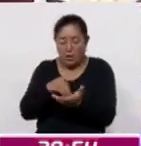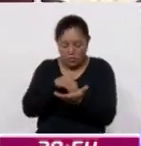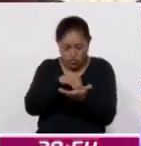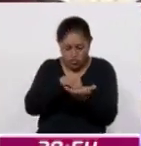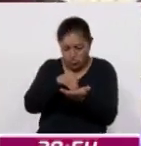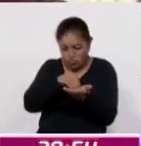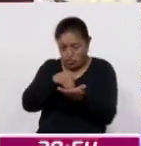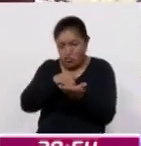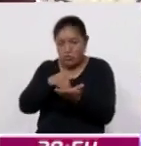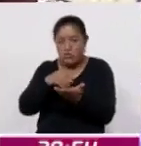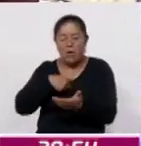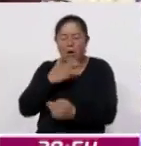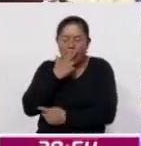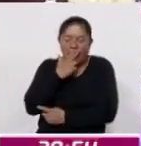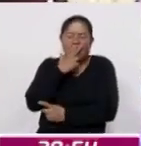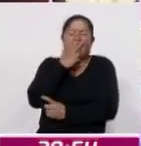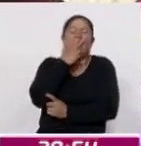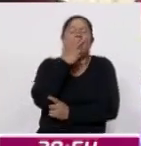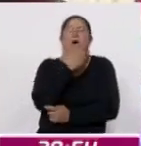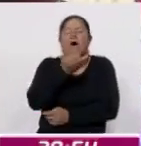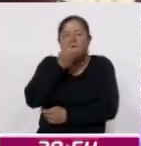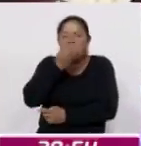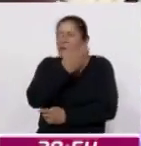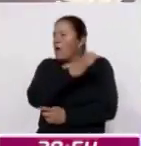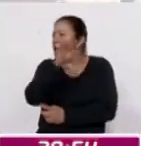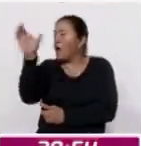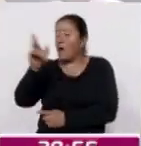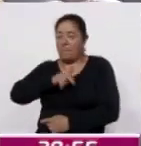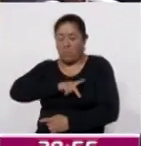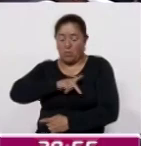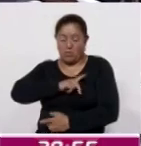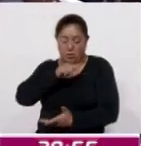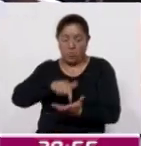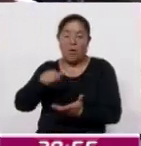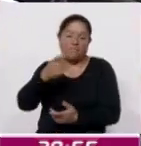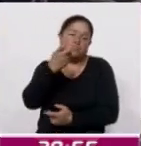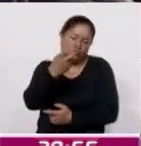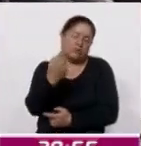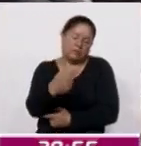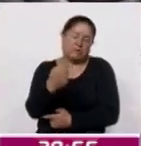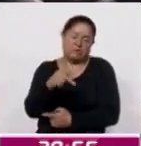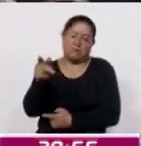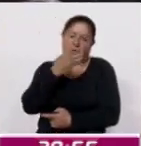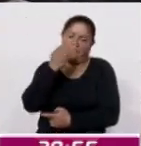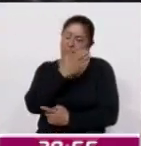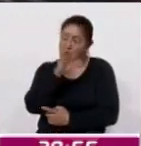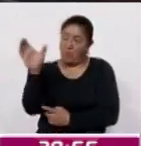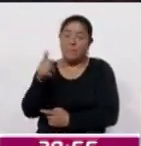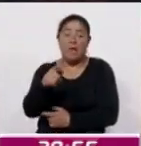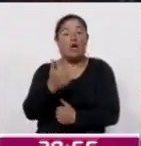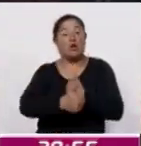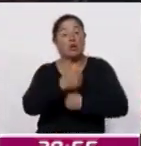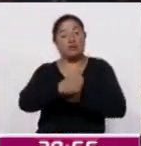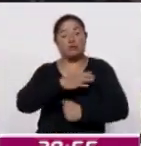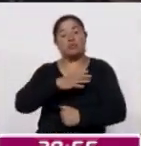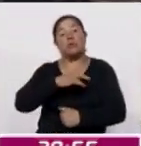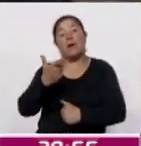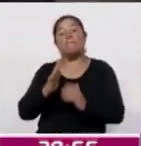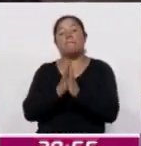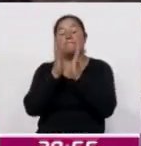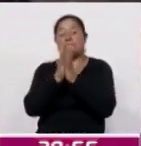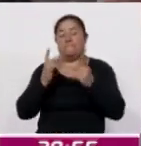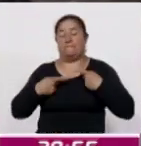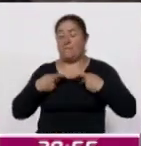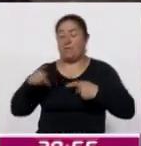flores del campo de ahí de mi pueblo, por eso se llama Flor Silvestre. El concurso también recibió a participantes de diferentes estados,